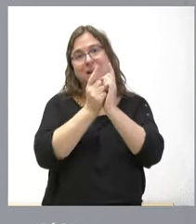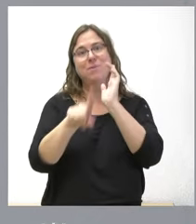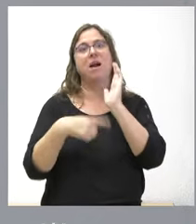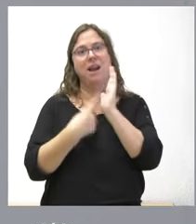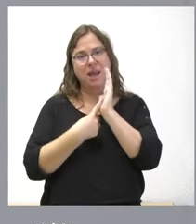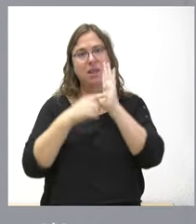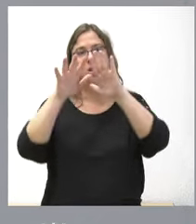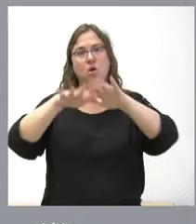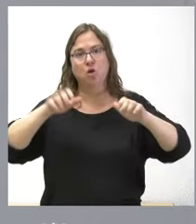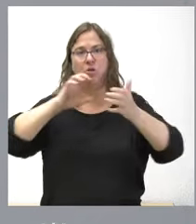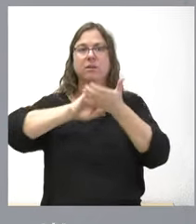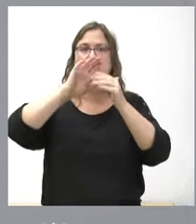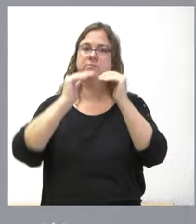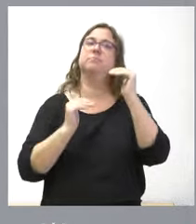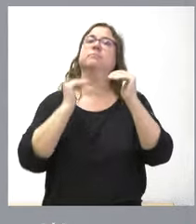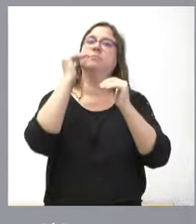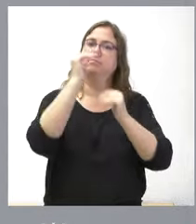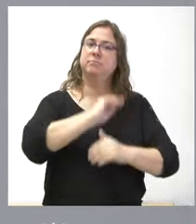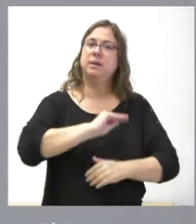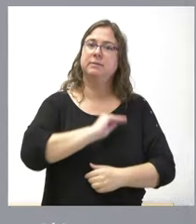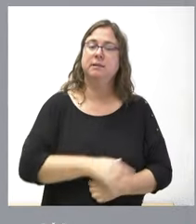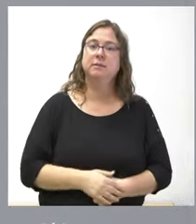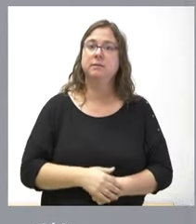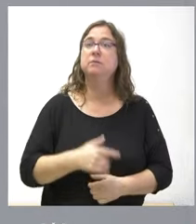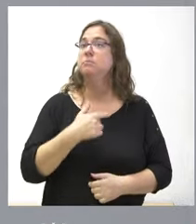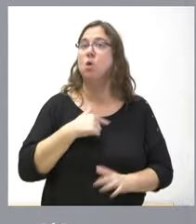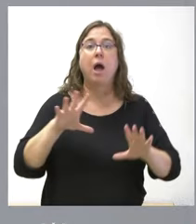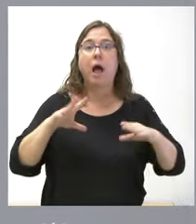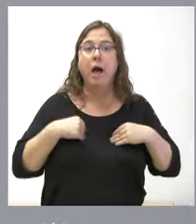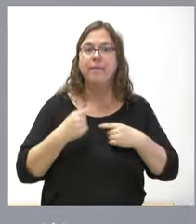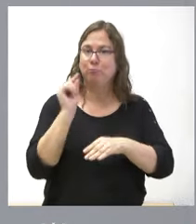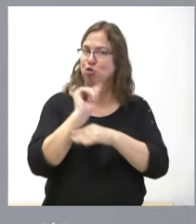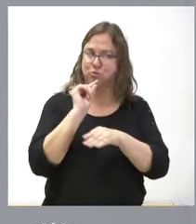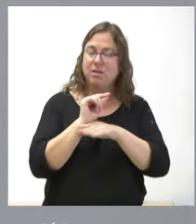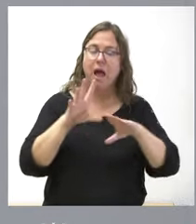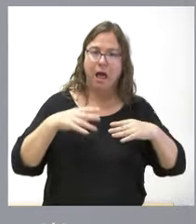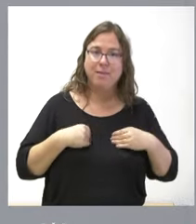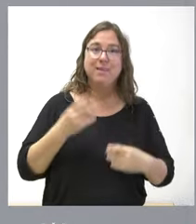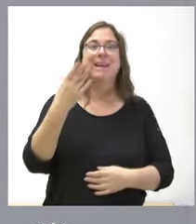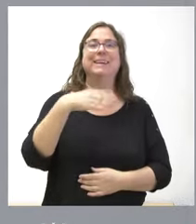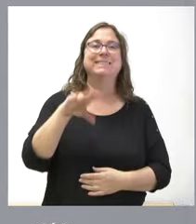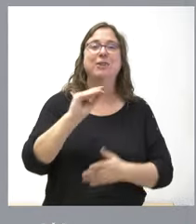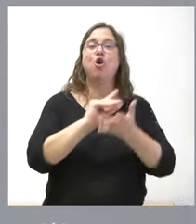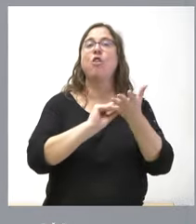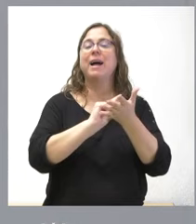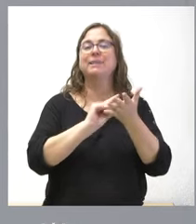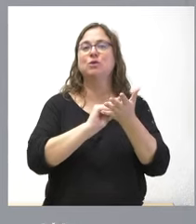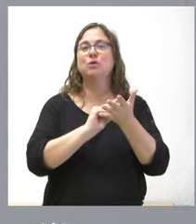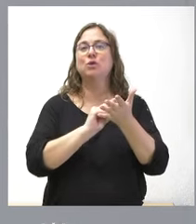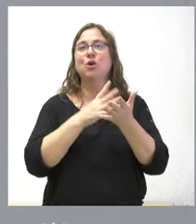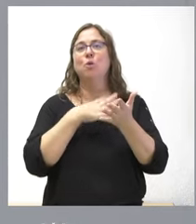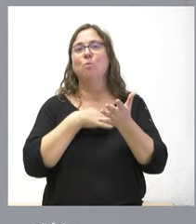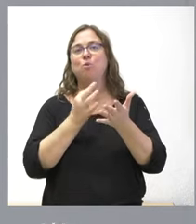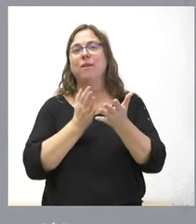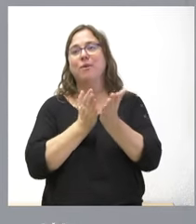Castilla y León me parece a que es un salto muy relevante yo acepto por lo demás las críticas y puedo entender que con estos datos pues puede haber una parte